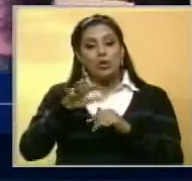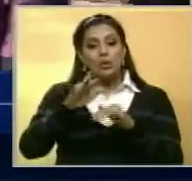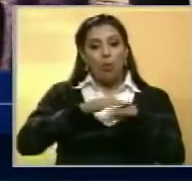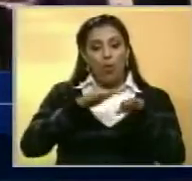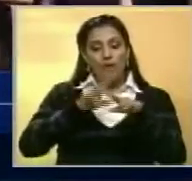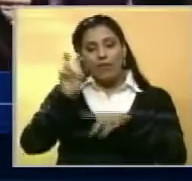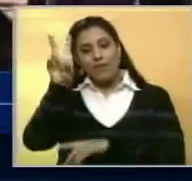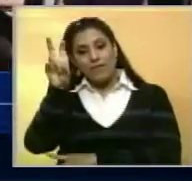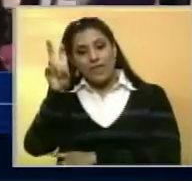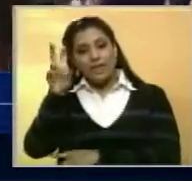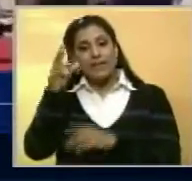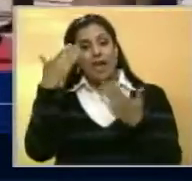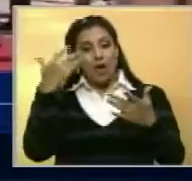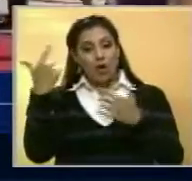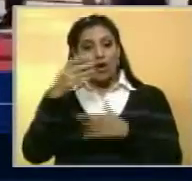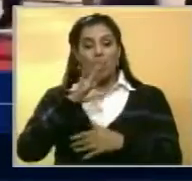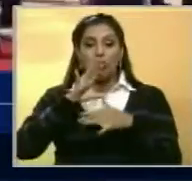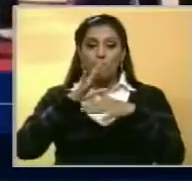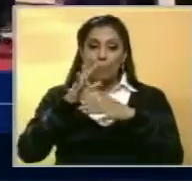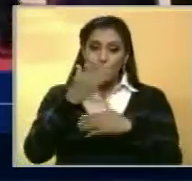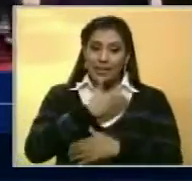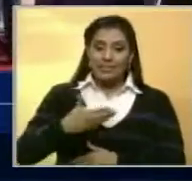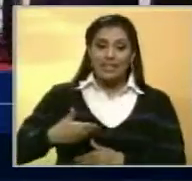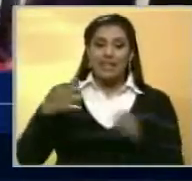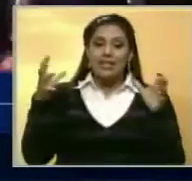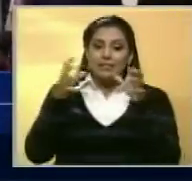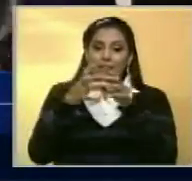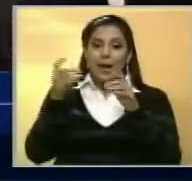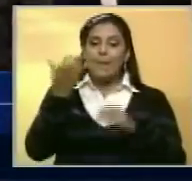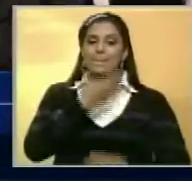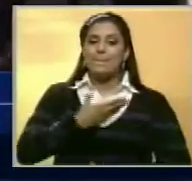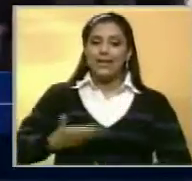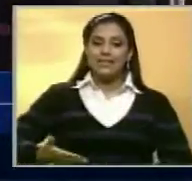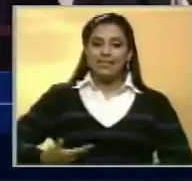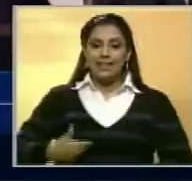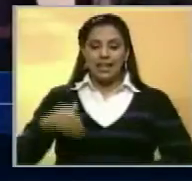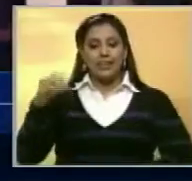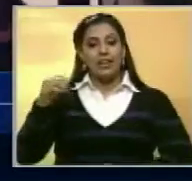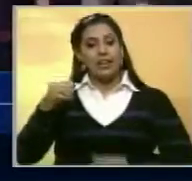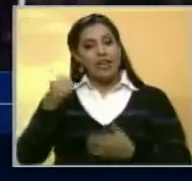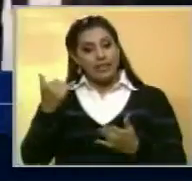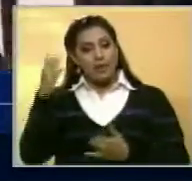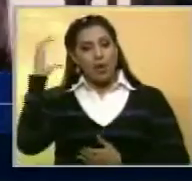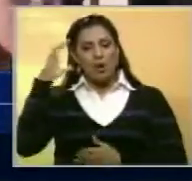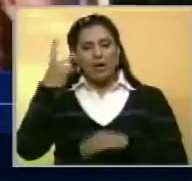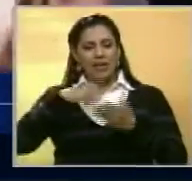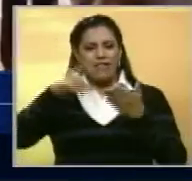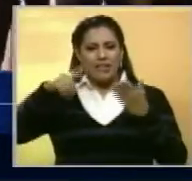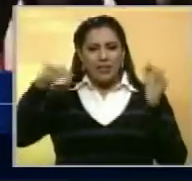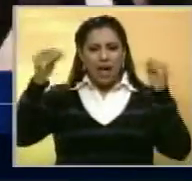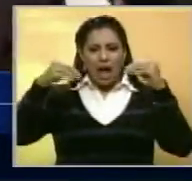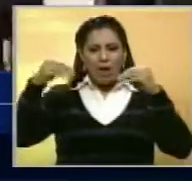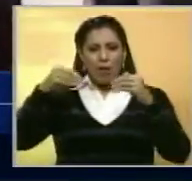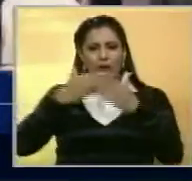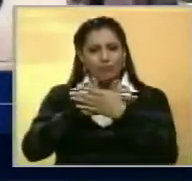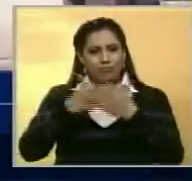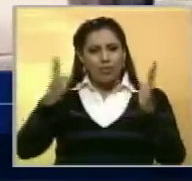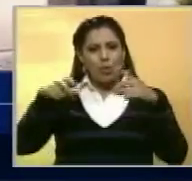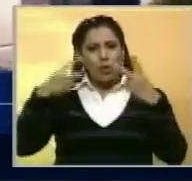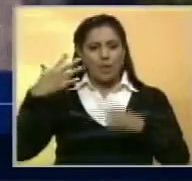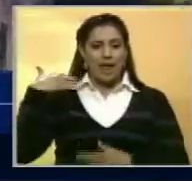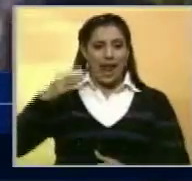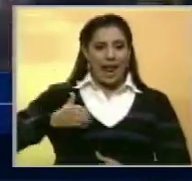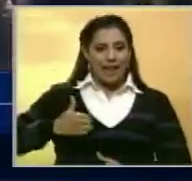jueves y viernes. El mandatario tiene previsto reunirse con su homólogo colombiano, Juan Manuel Santos, para firmar acuerdos en el contexto de apertura de